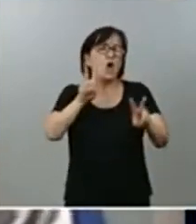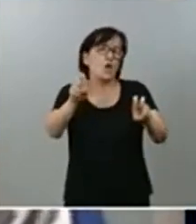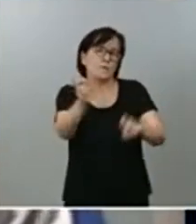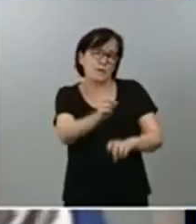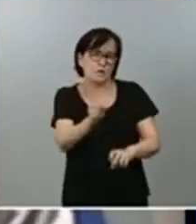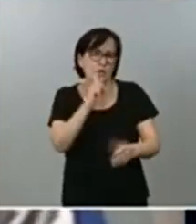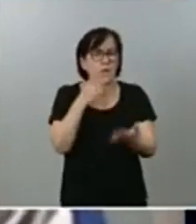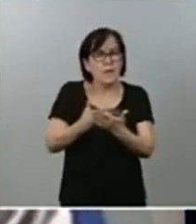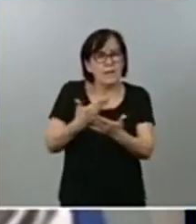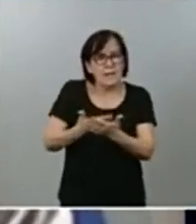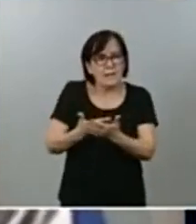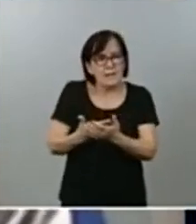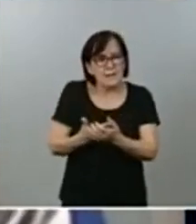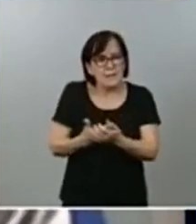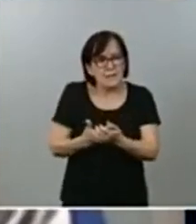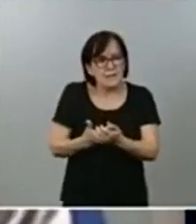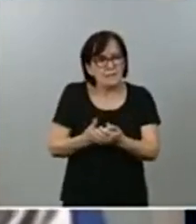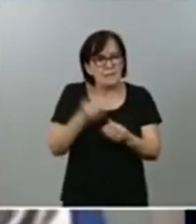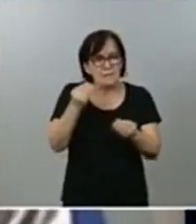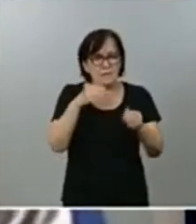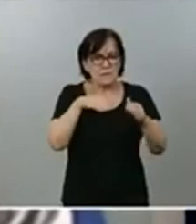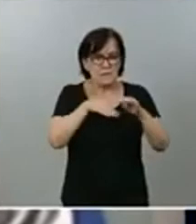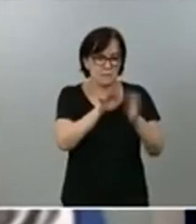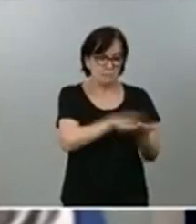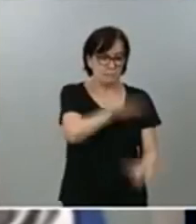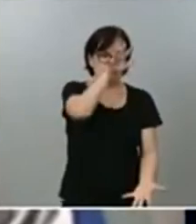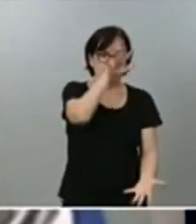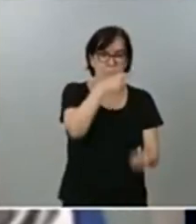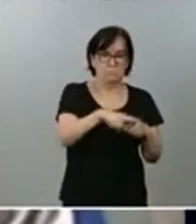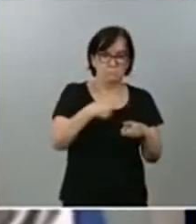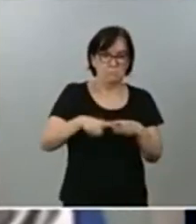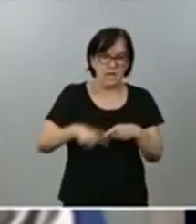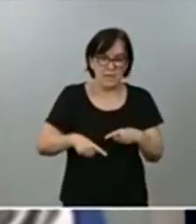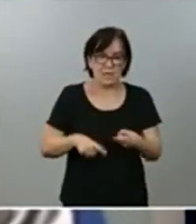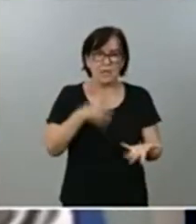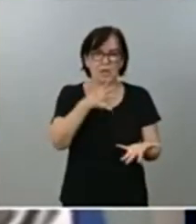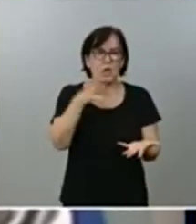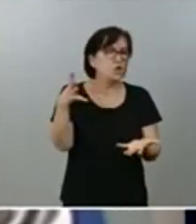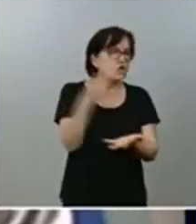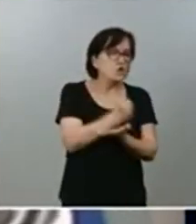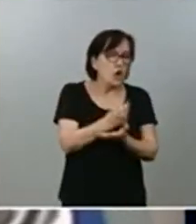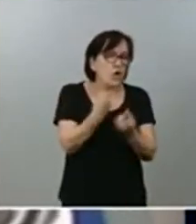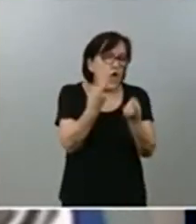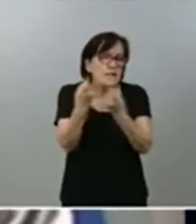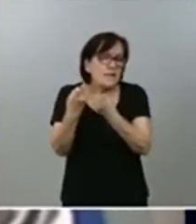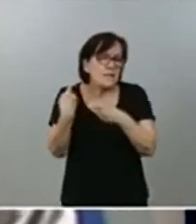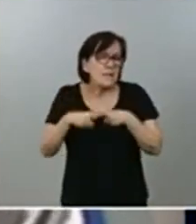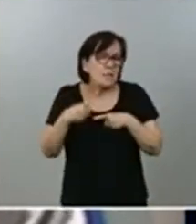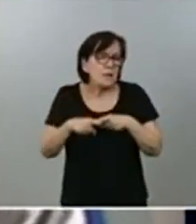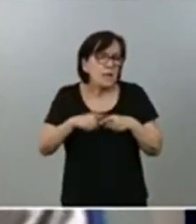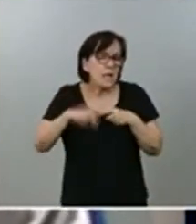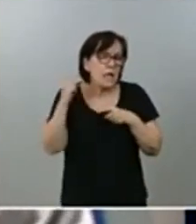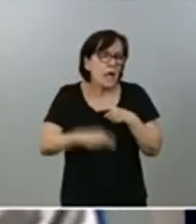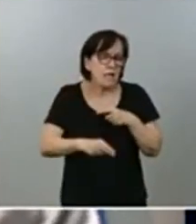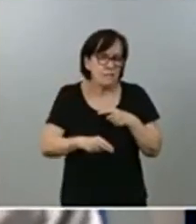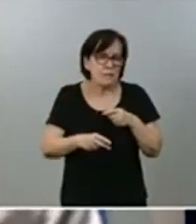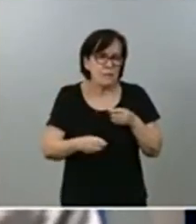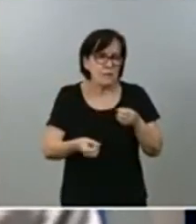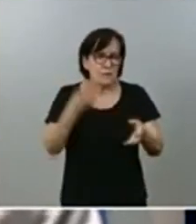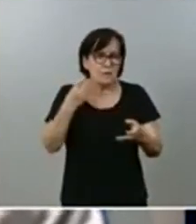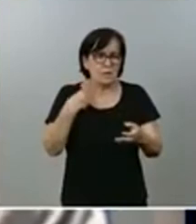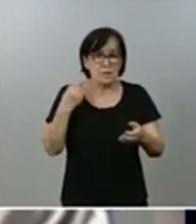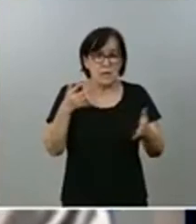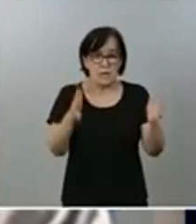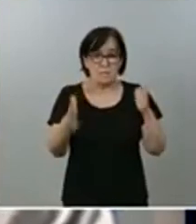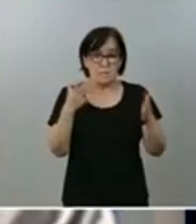usted que habrá reservas suficientes de material, de todo cuanto se necesita, para evitar lo ocurrido desde marzo hasta ahora